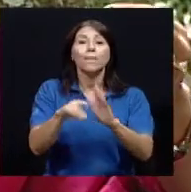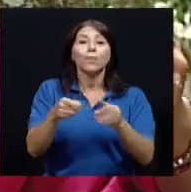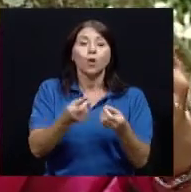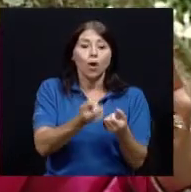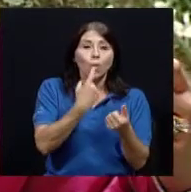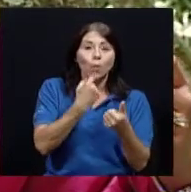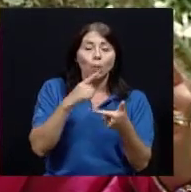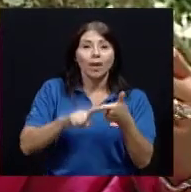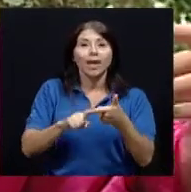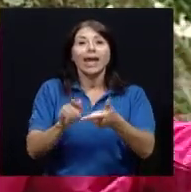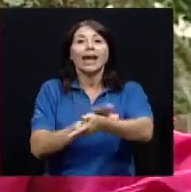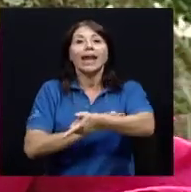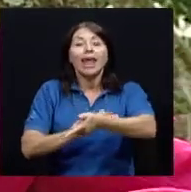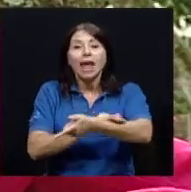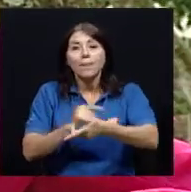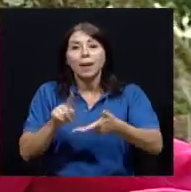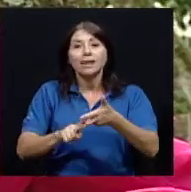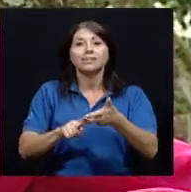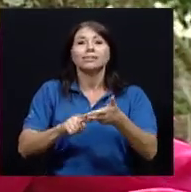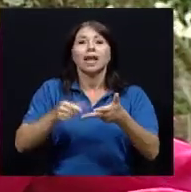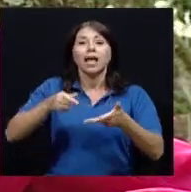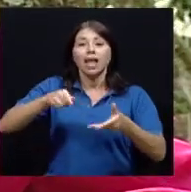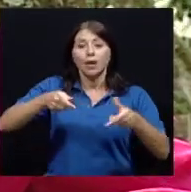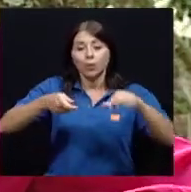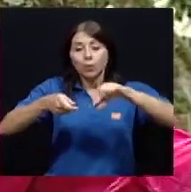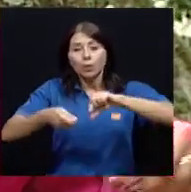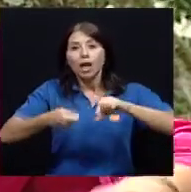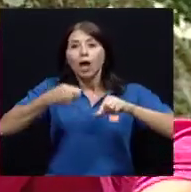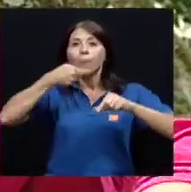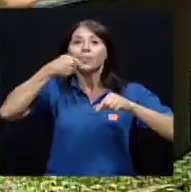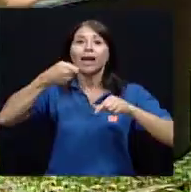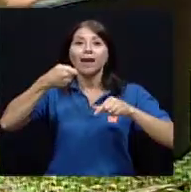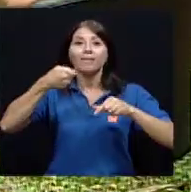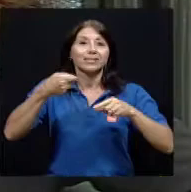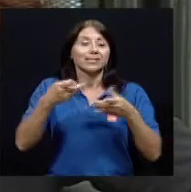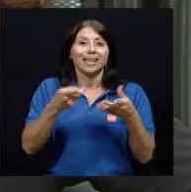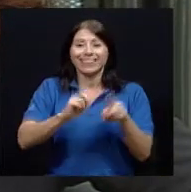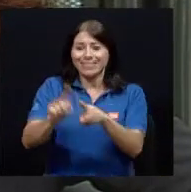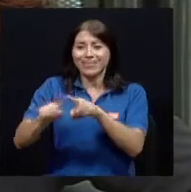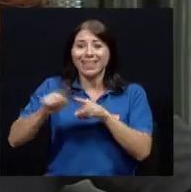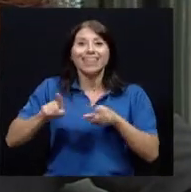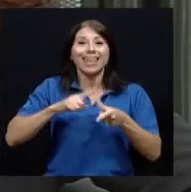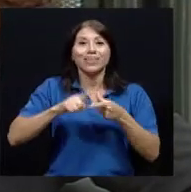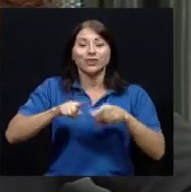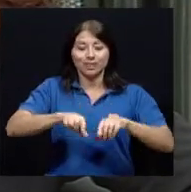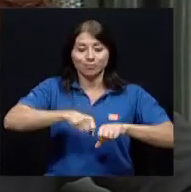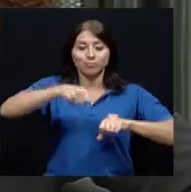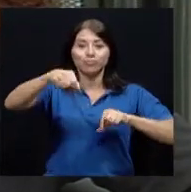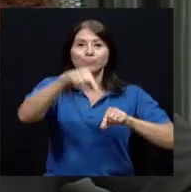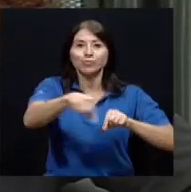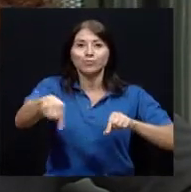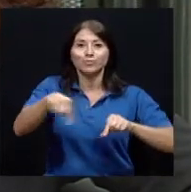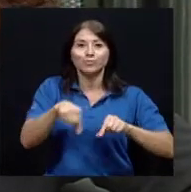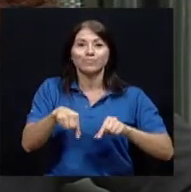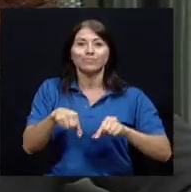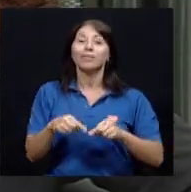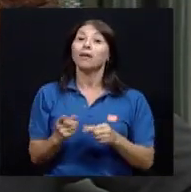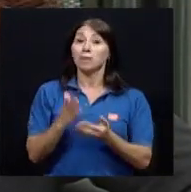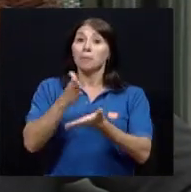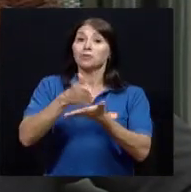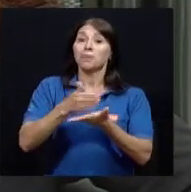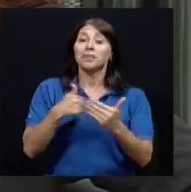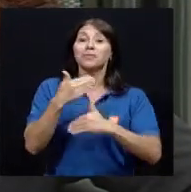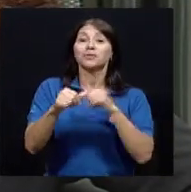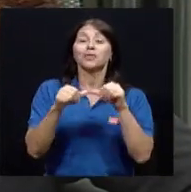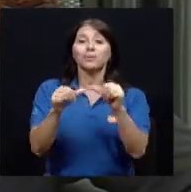los inhaladores para el asma y eso claramente no cabe en un pastillero de este tipo vamos a una pausa y regresamos con nuestro